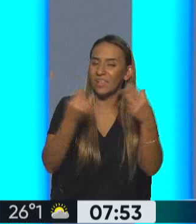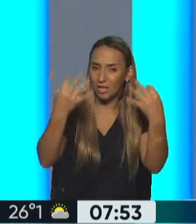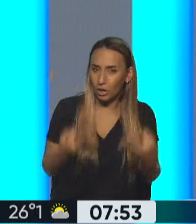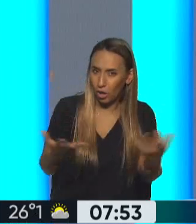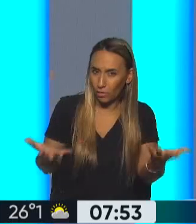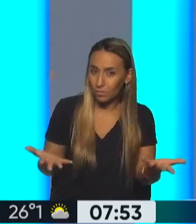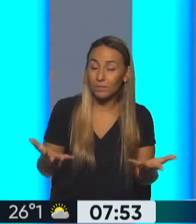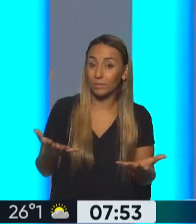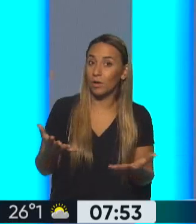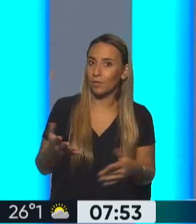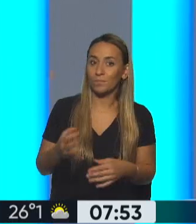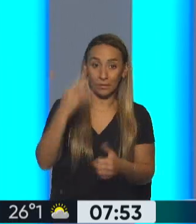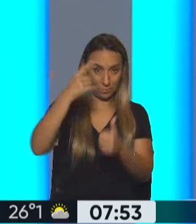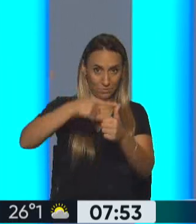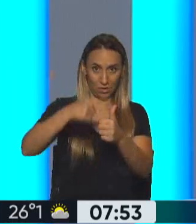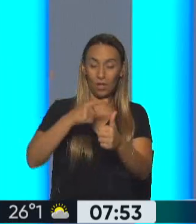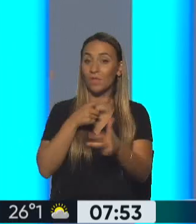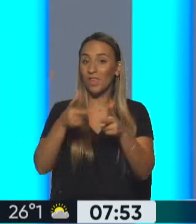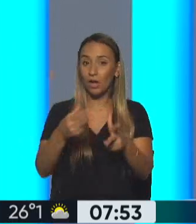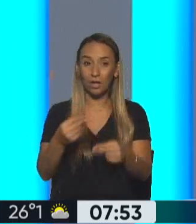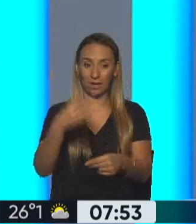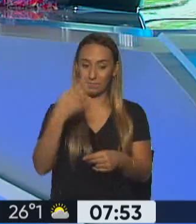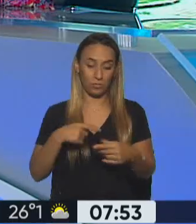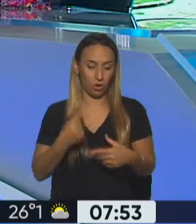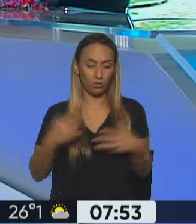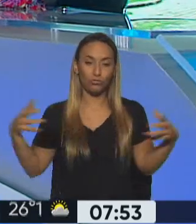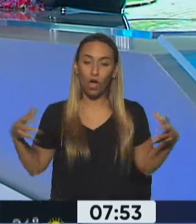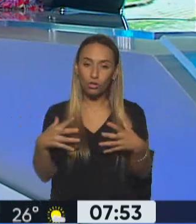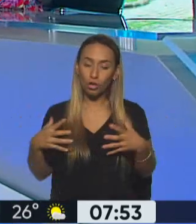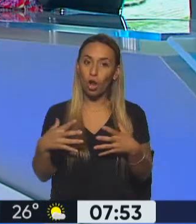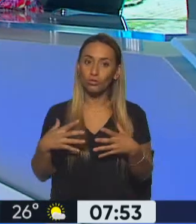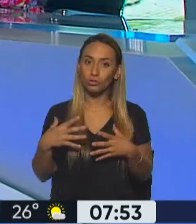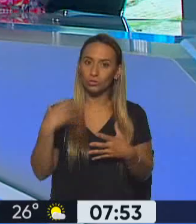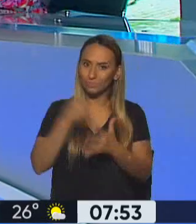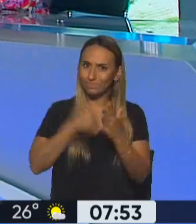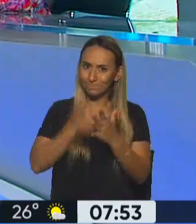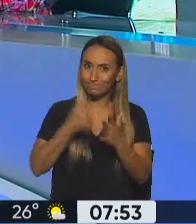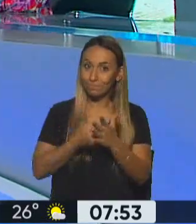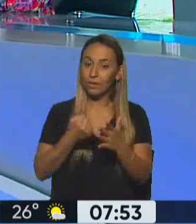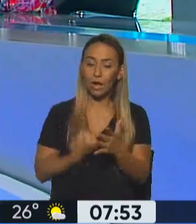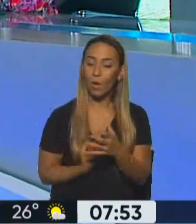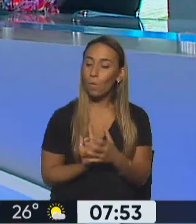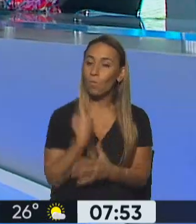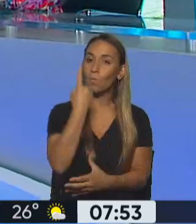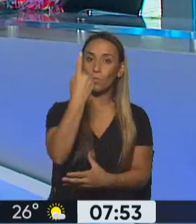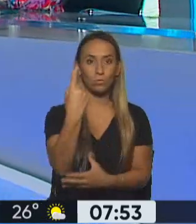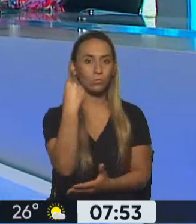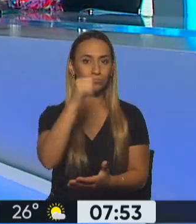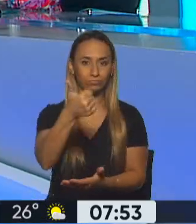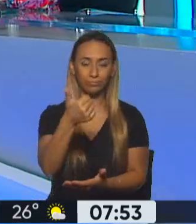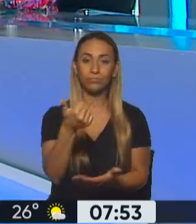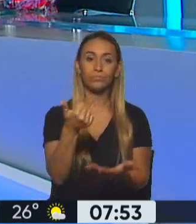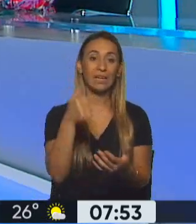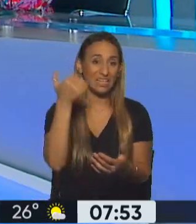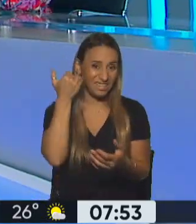gane uno de nosotros el Presidente Alberto Fernández ya en modo campaña 2023, claro, haciendo una reivindicación de lo que